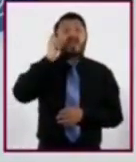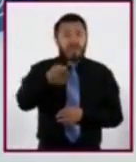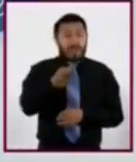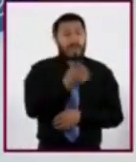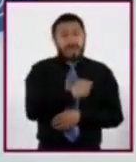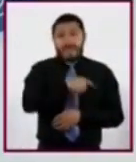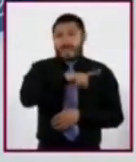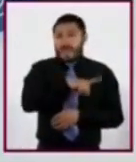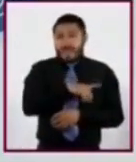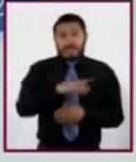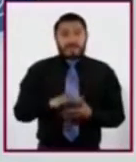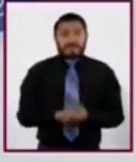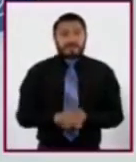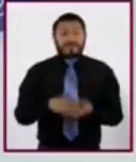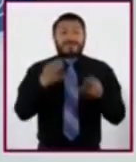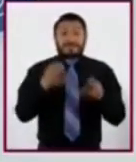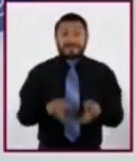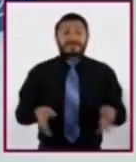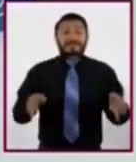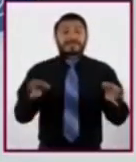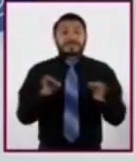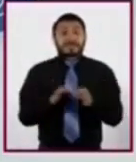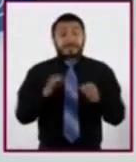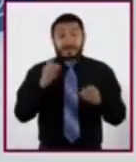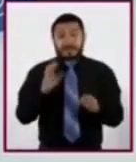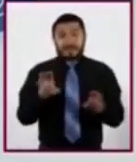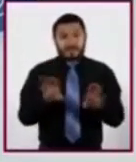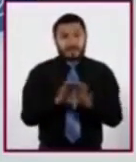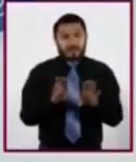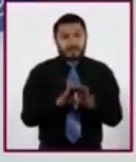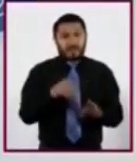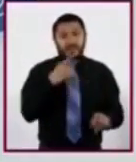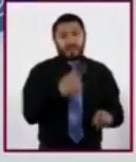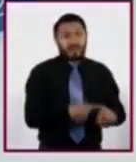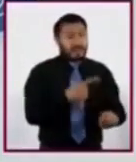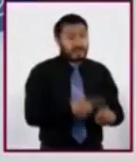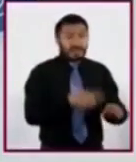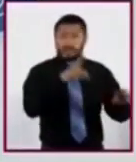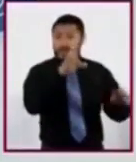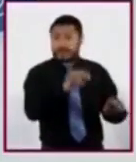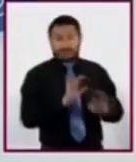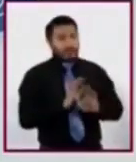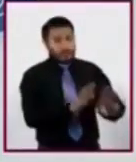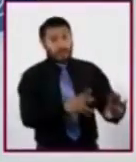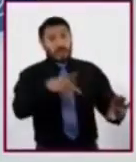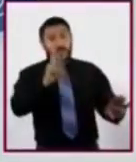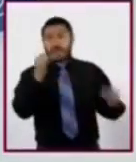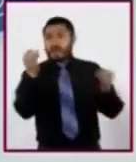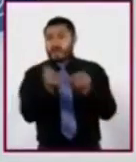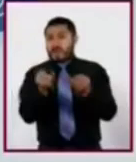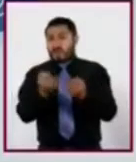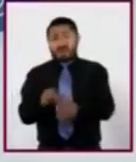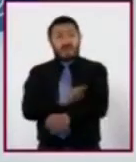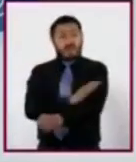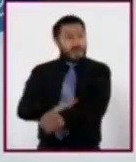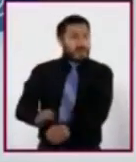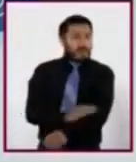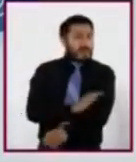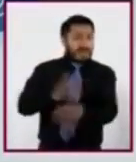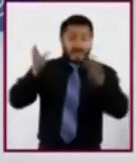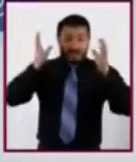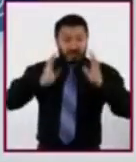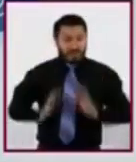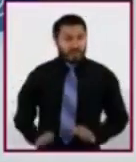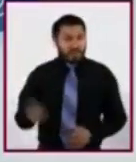no solo implica que no se enfermen, Sino que estén bien, tanto en su salud física,